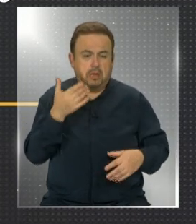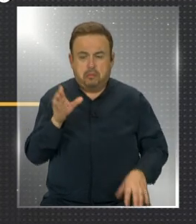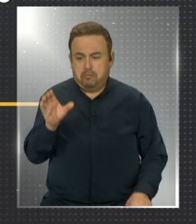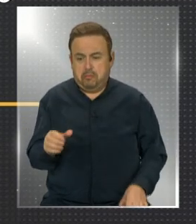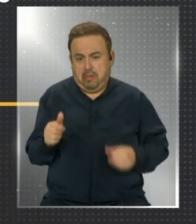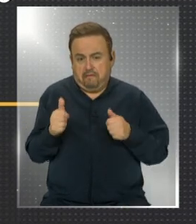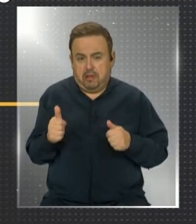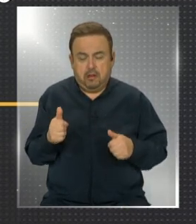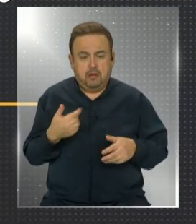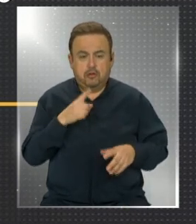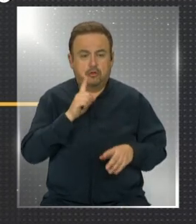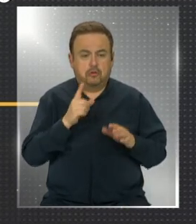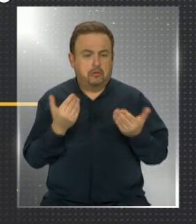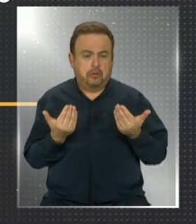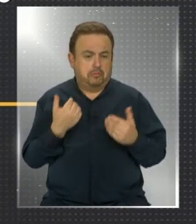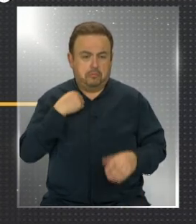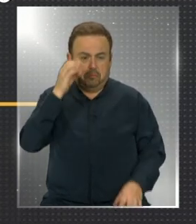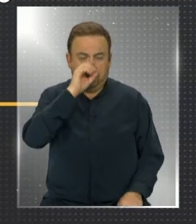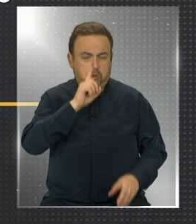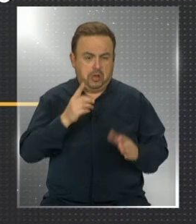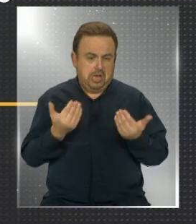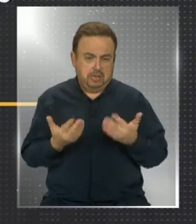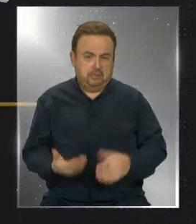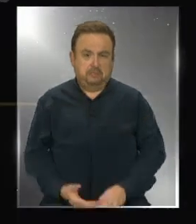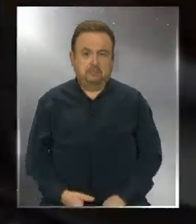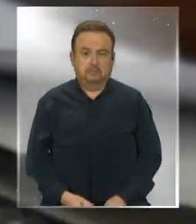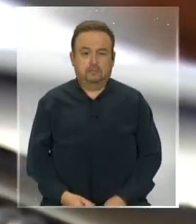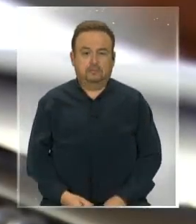estaba bien, no lo consideré necesario.